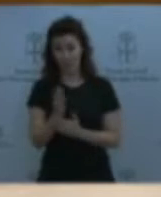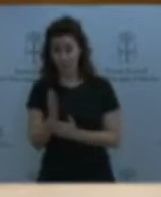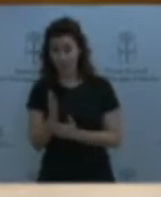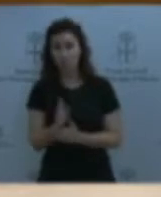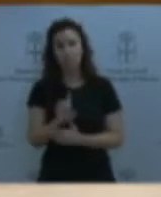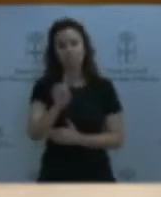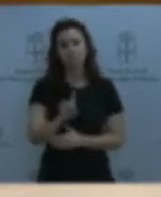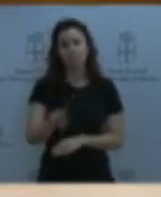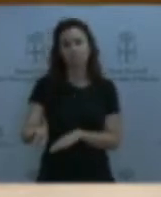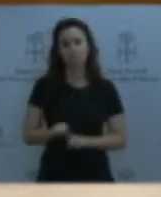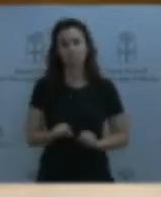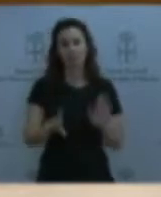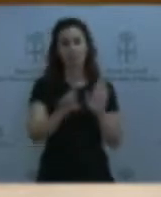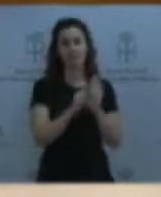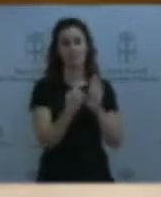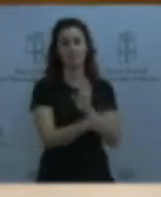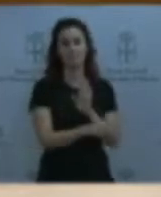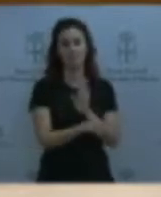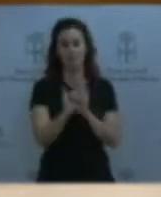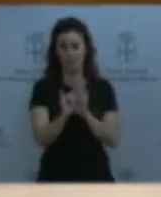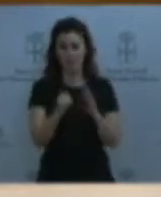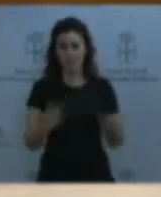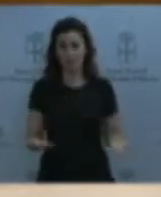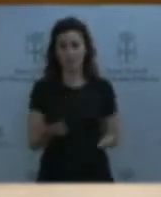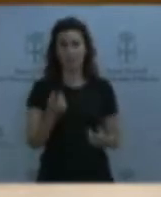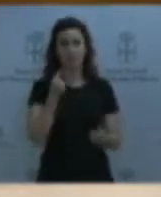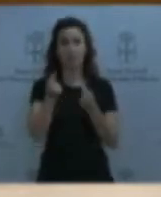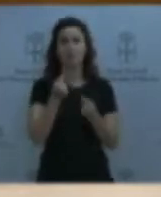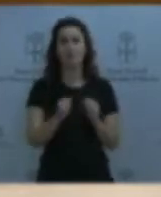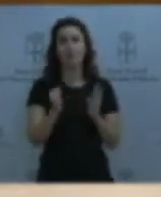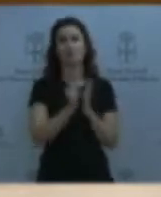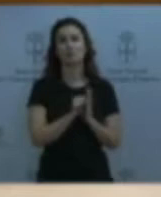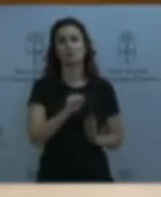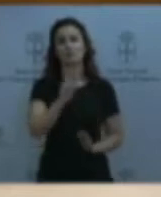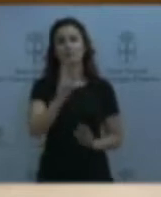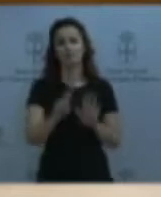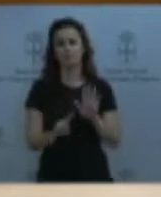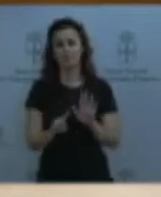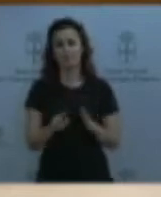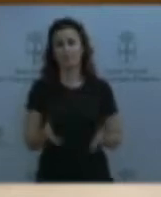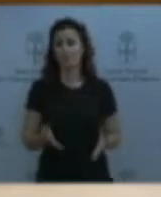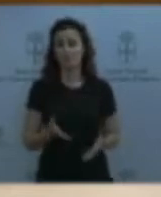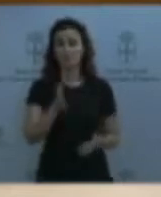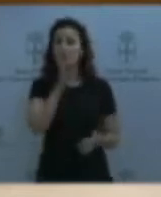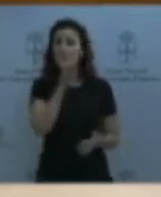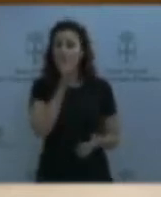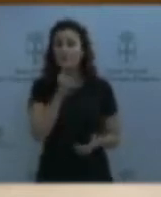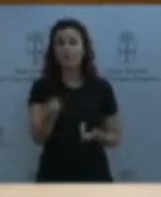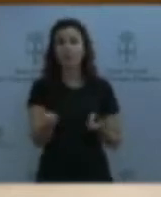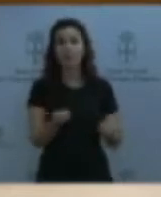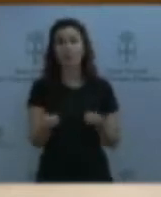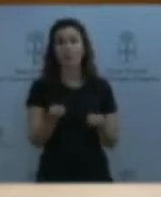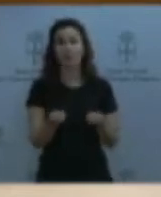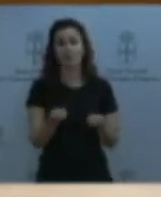concreto, le recuerdo en el artículo 37. Un pésimo control de fugas, porque llamar a las cosas con otro nombre